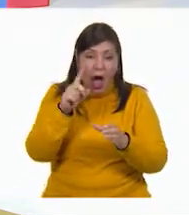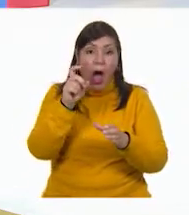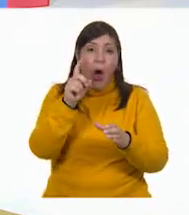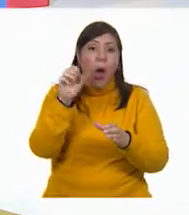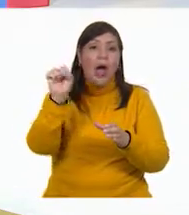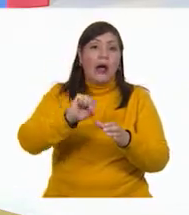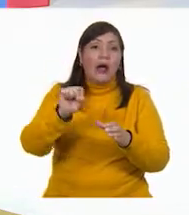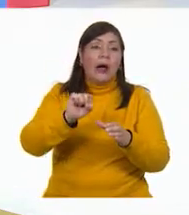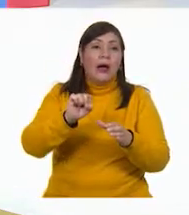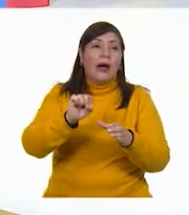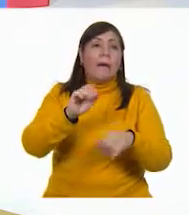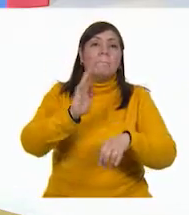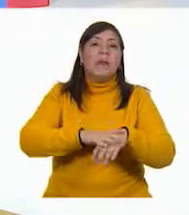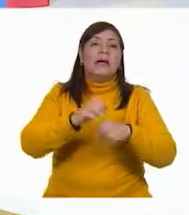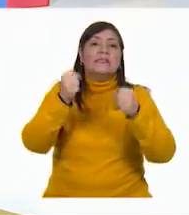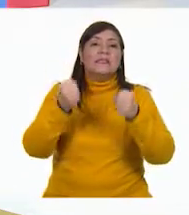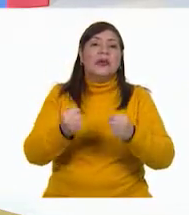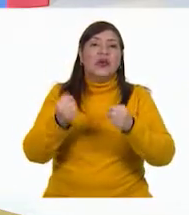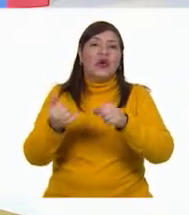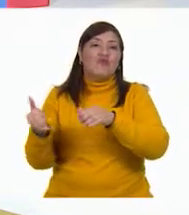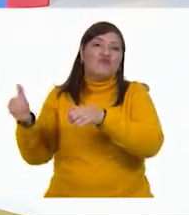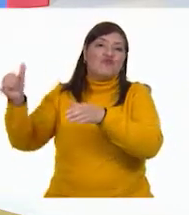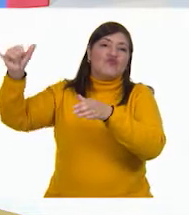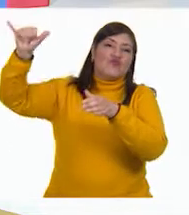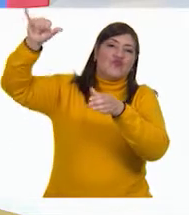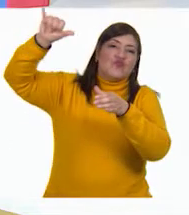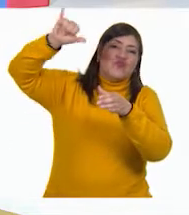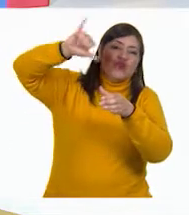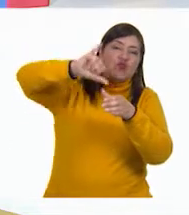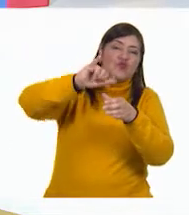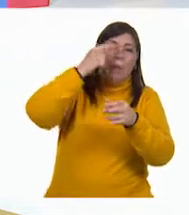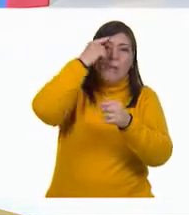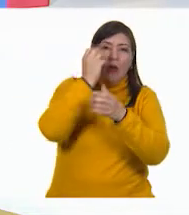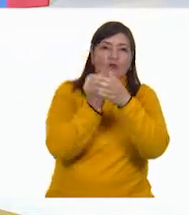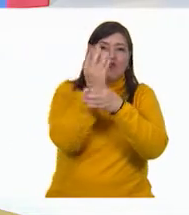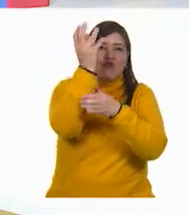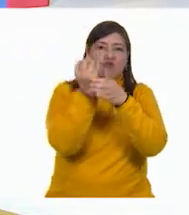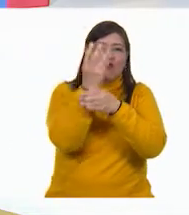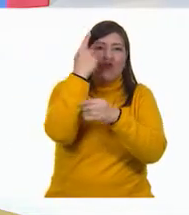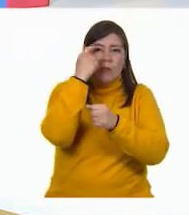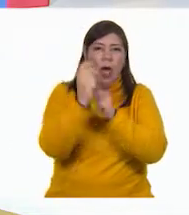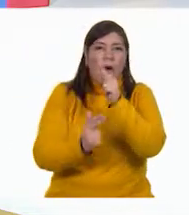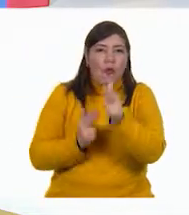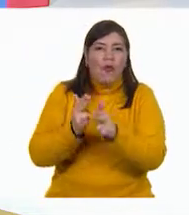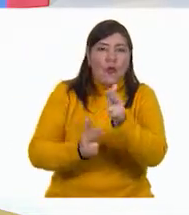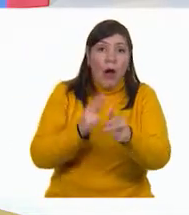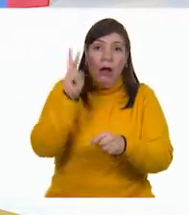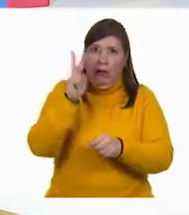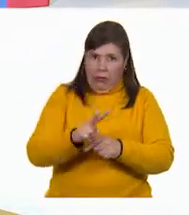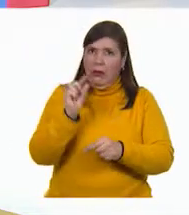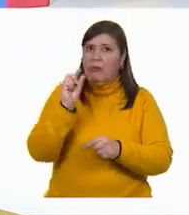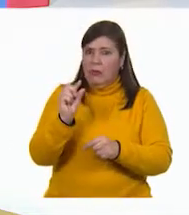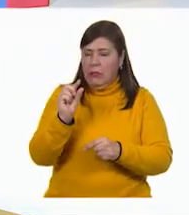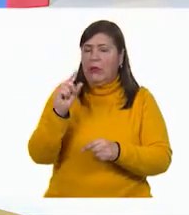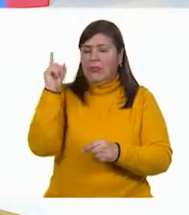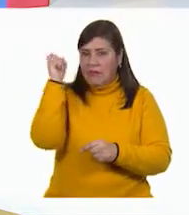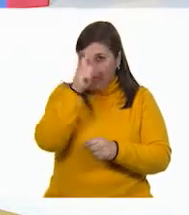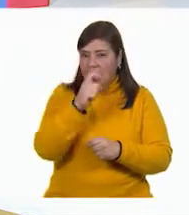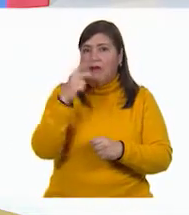me vaciaron en la locomotora. Fue un viaje muy, muy agitado, pero al final